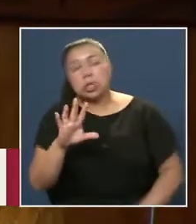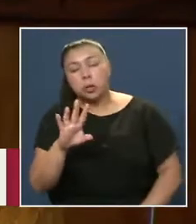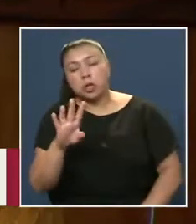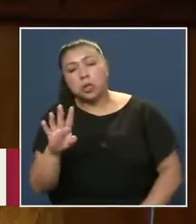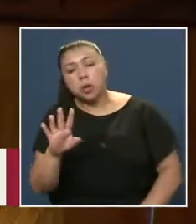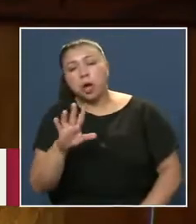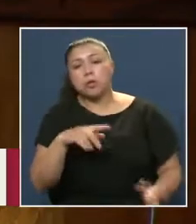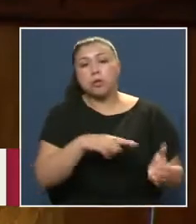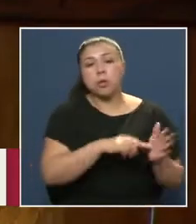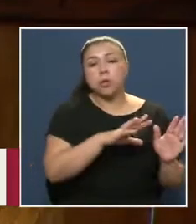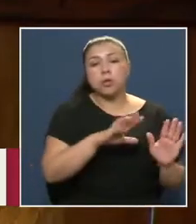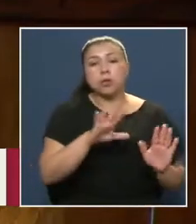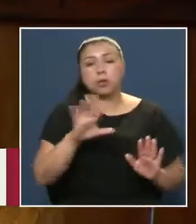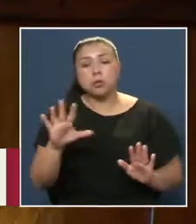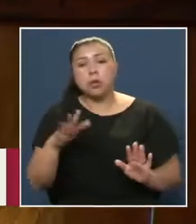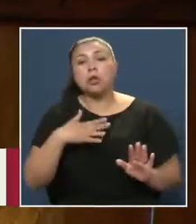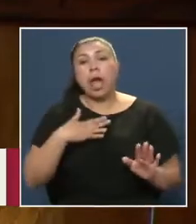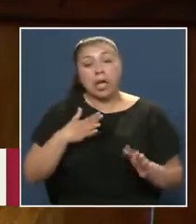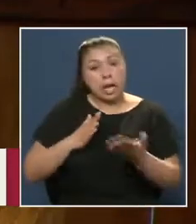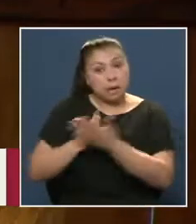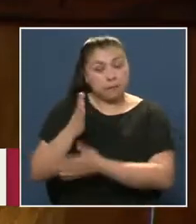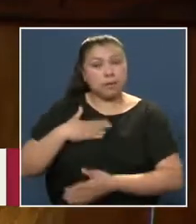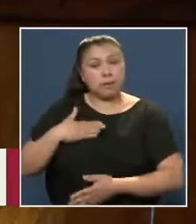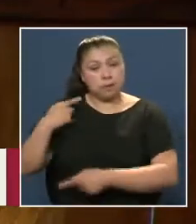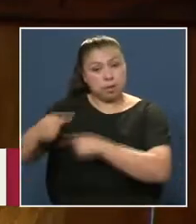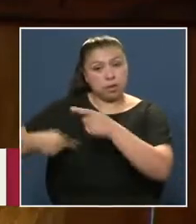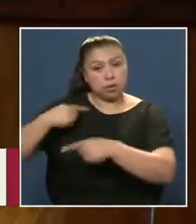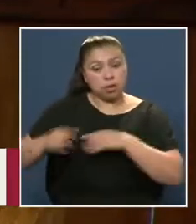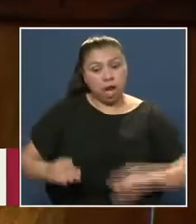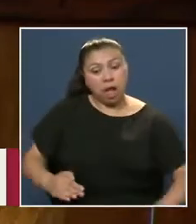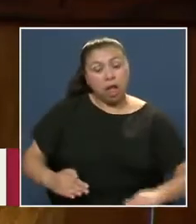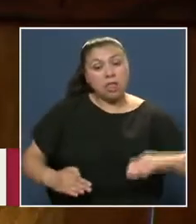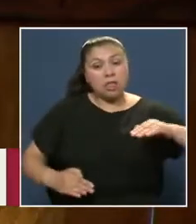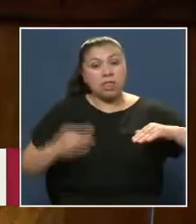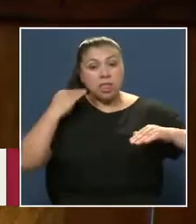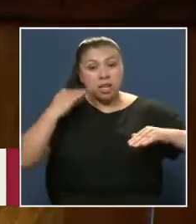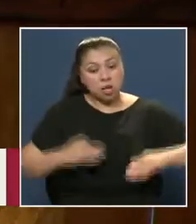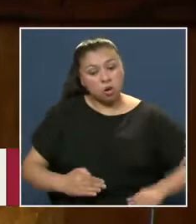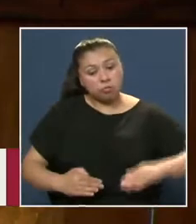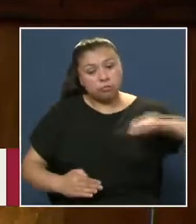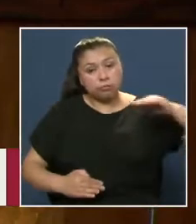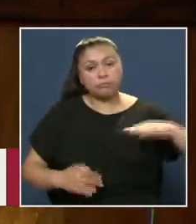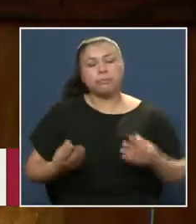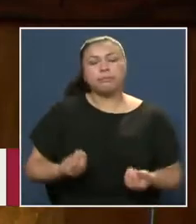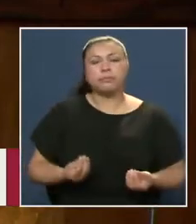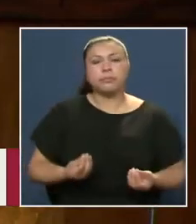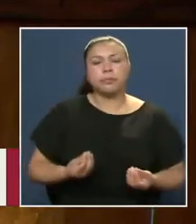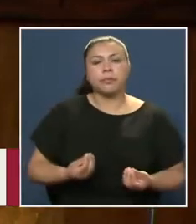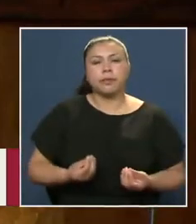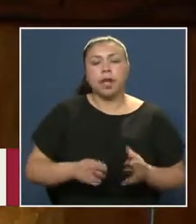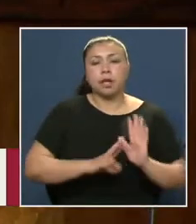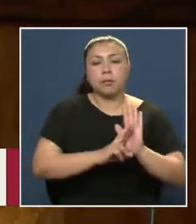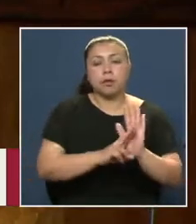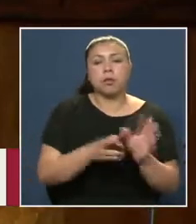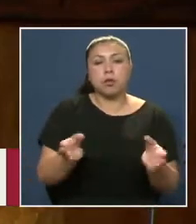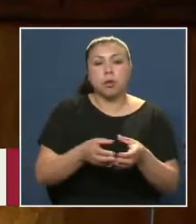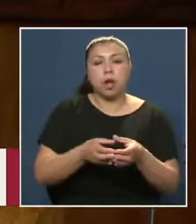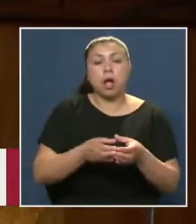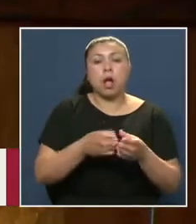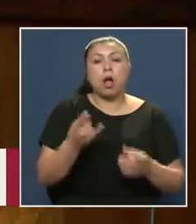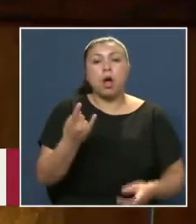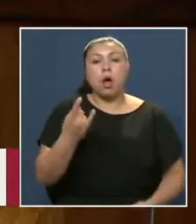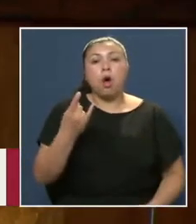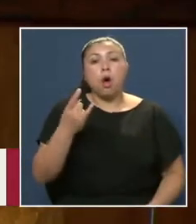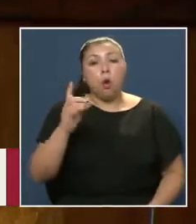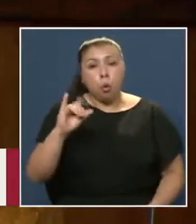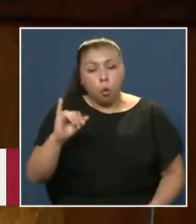Y de ahí Parte de la historia Mía Como la política De niño Por supuesto En nombre De la bancada De diputados De la Unión Demócrata